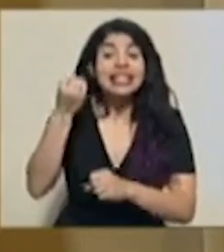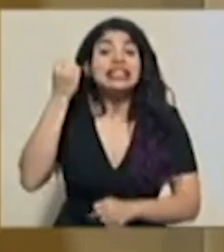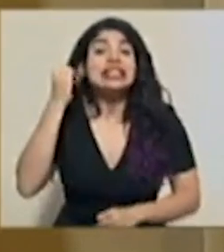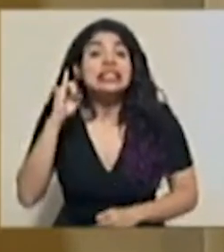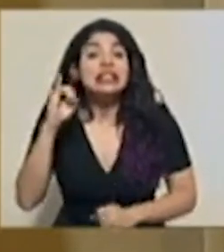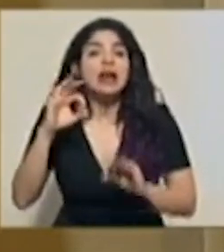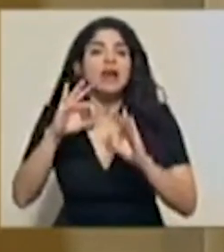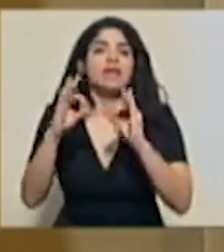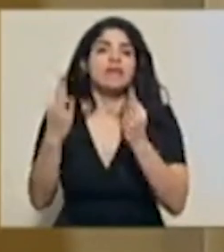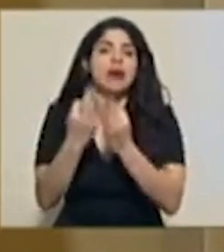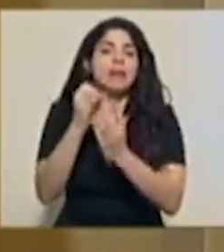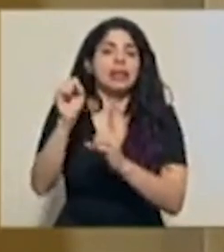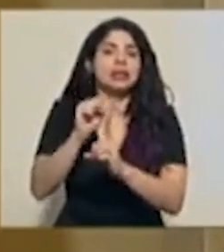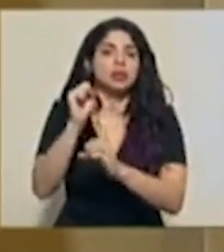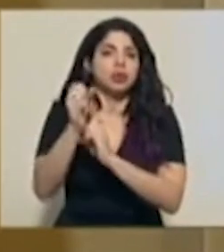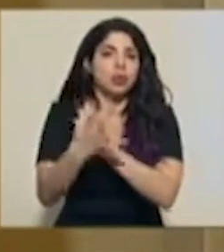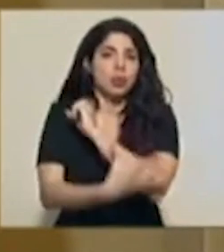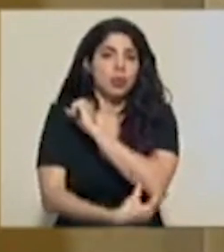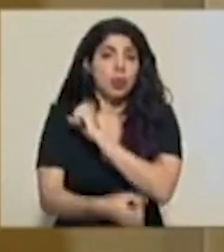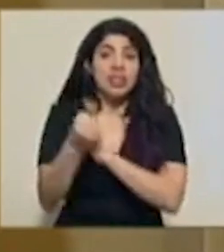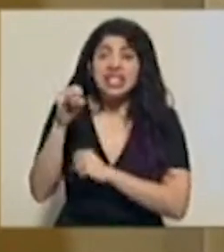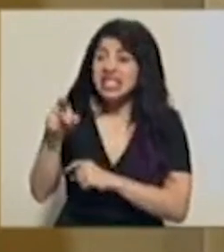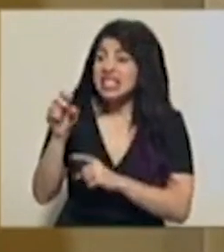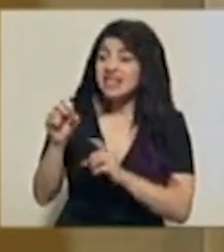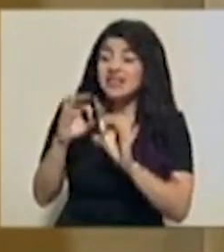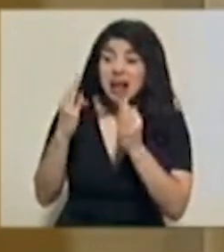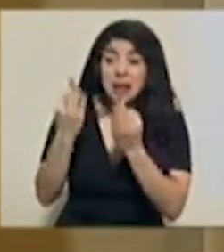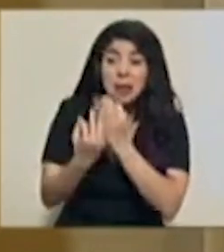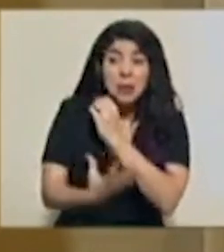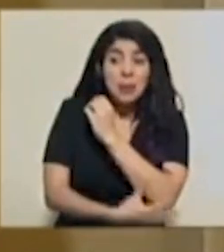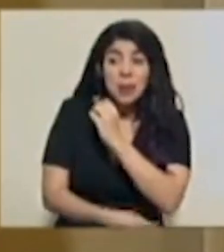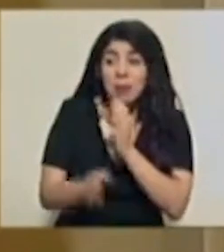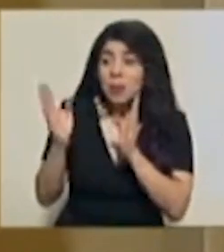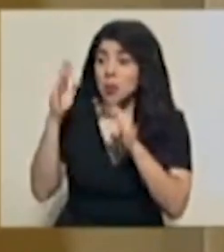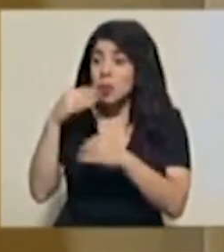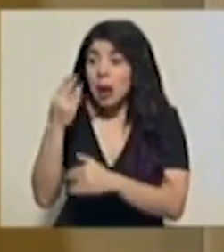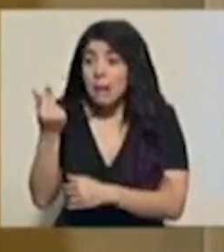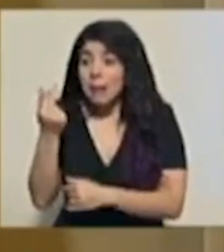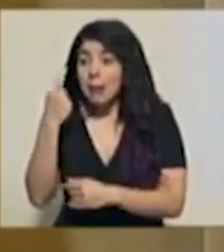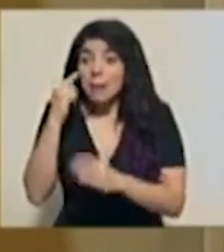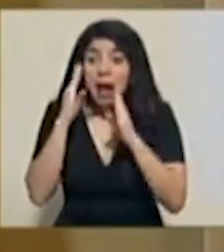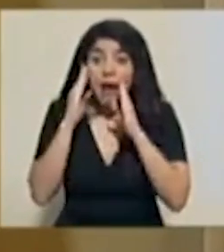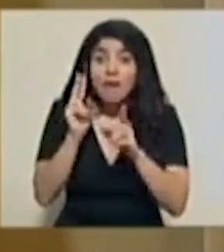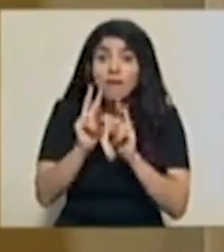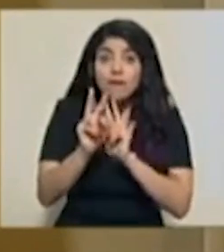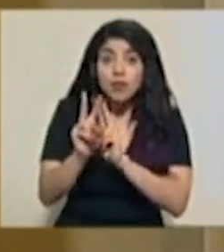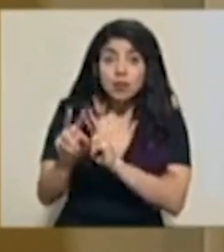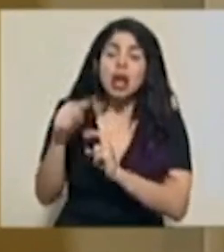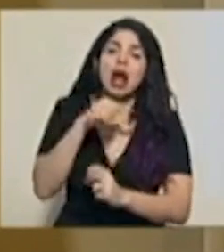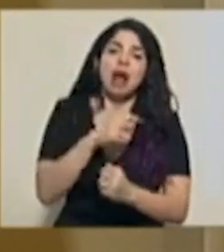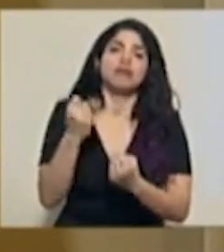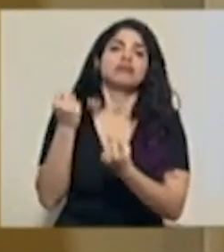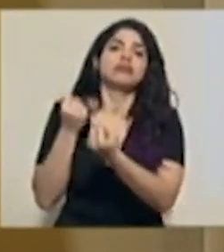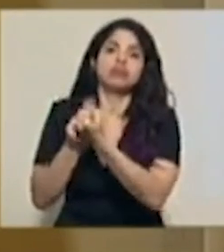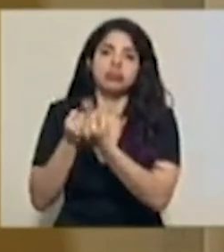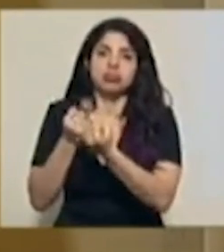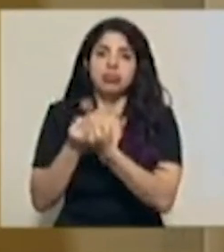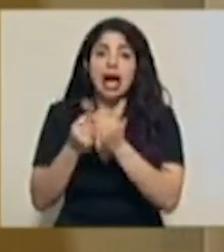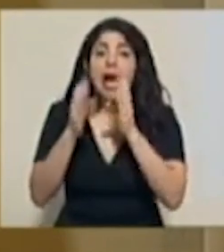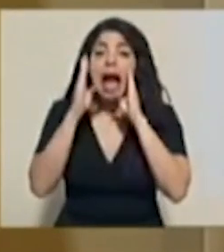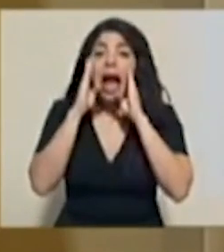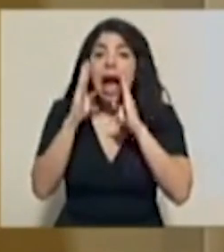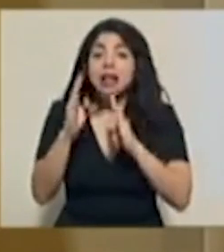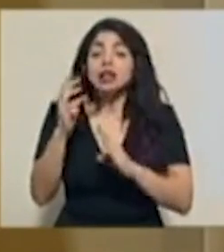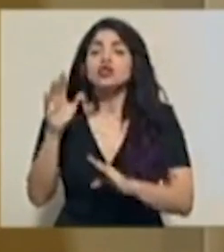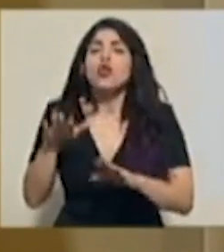de pobreza cuando no tengan recursos para poder atender estas necesidades. La atención aplica en casos de